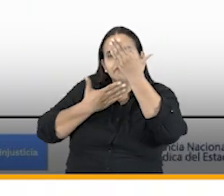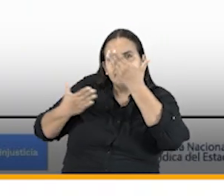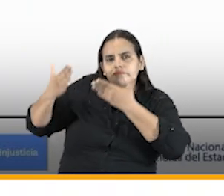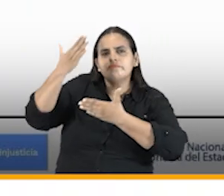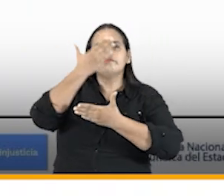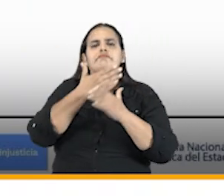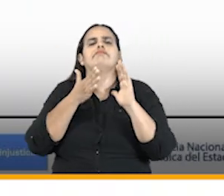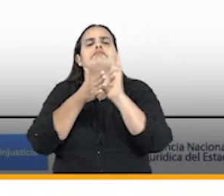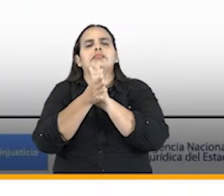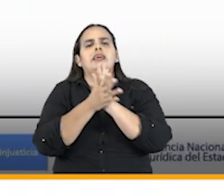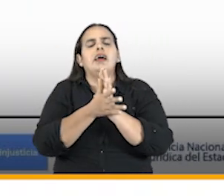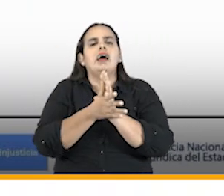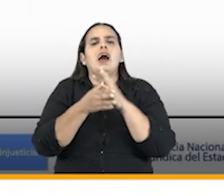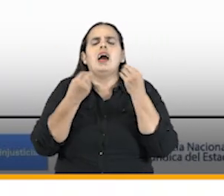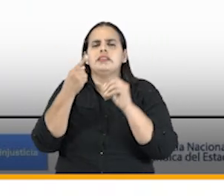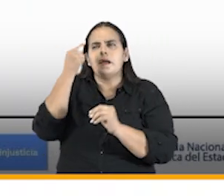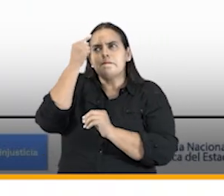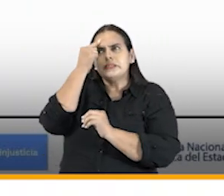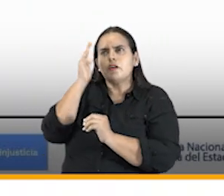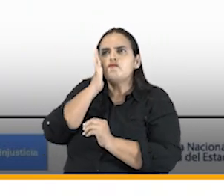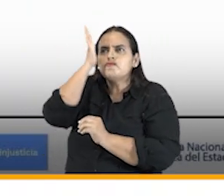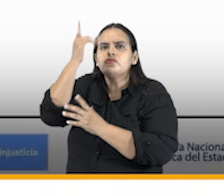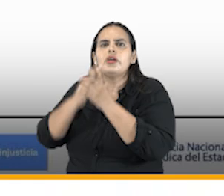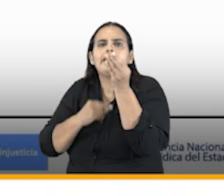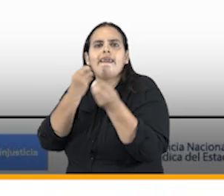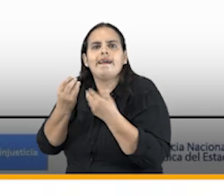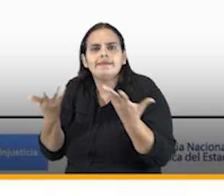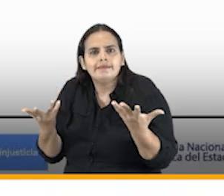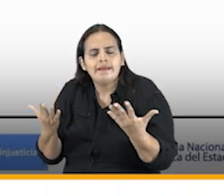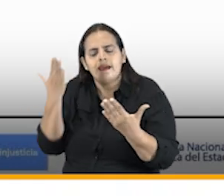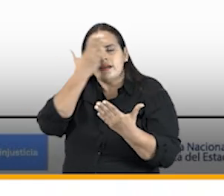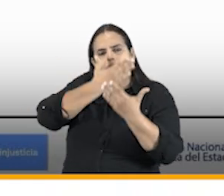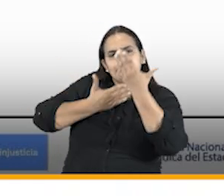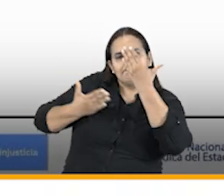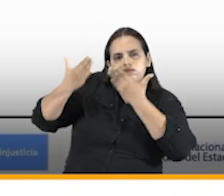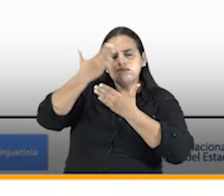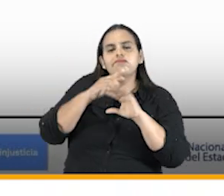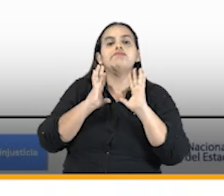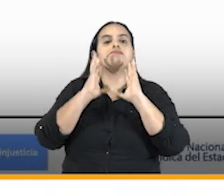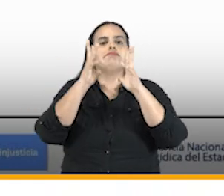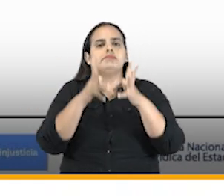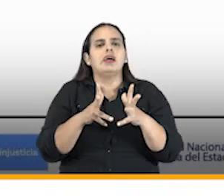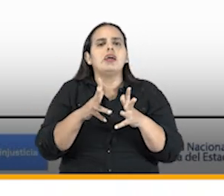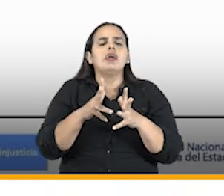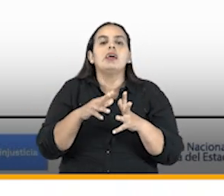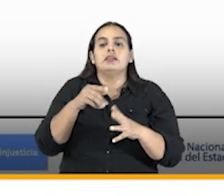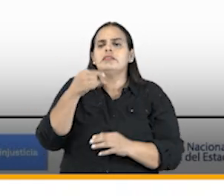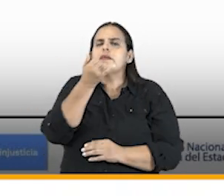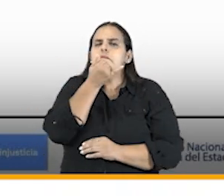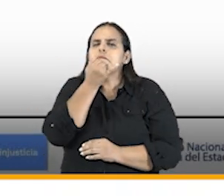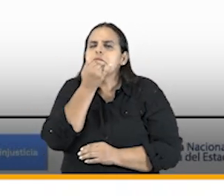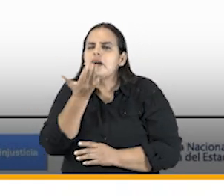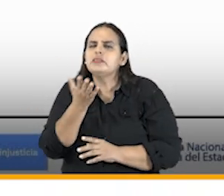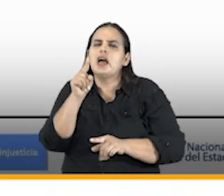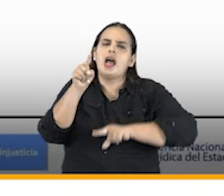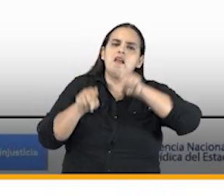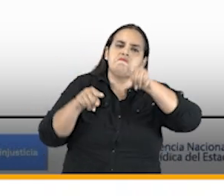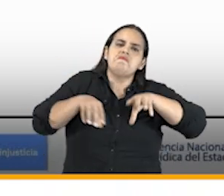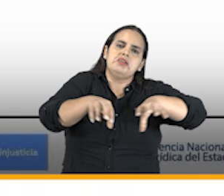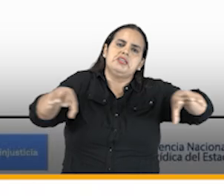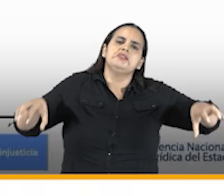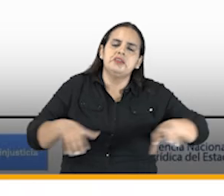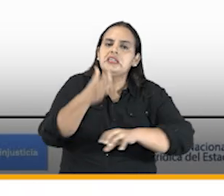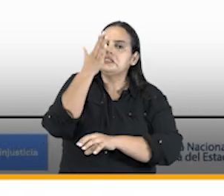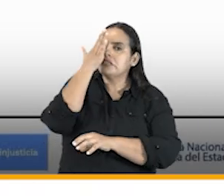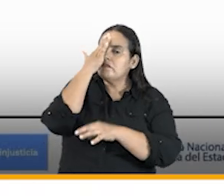predicciones etcétera en cuanto a lo que pueda pasar con cierto tipo de acciones y sobre todo mucha